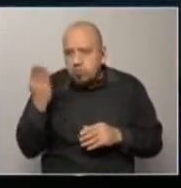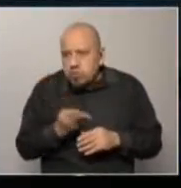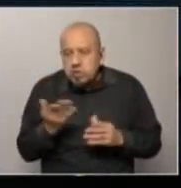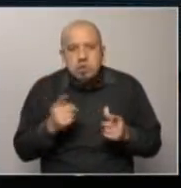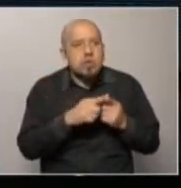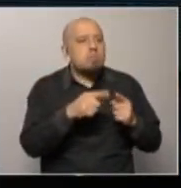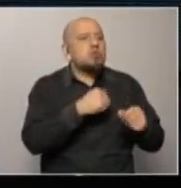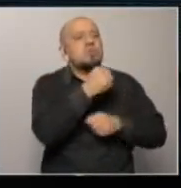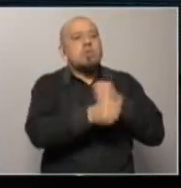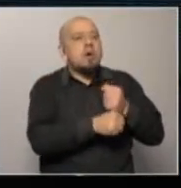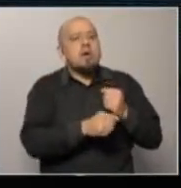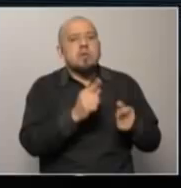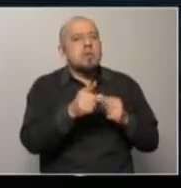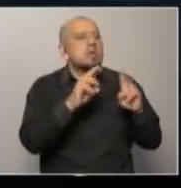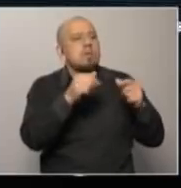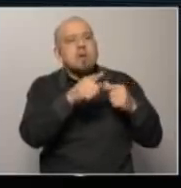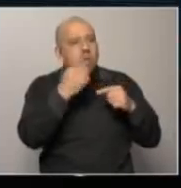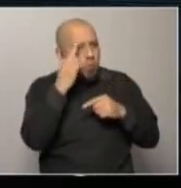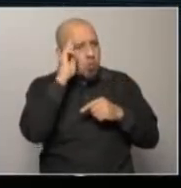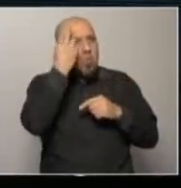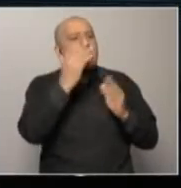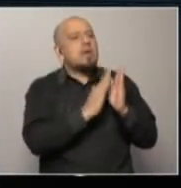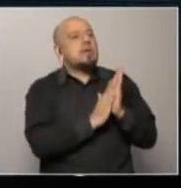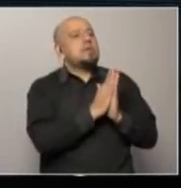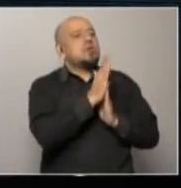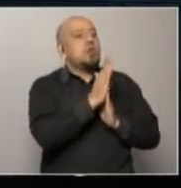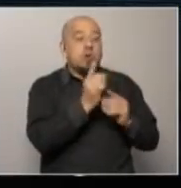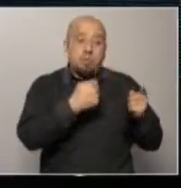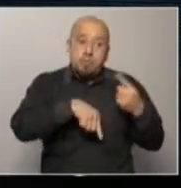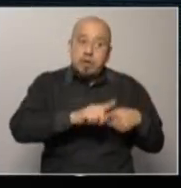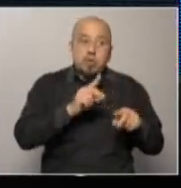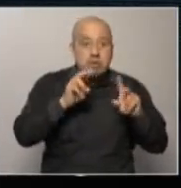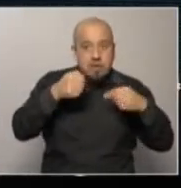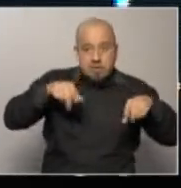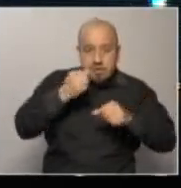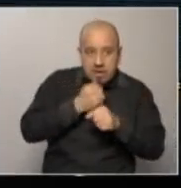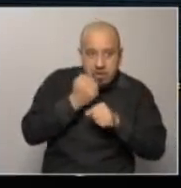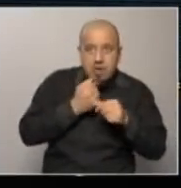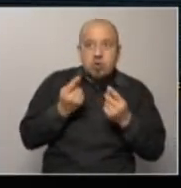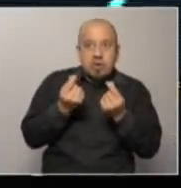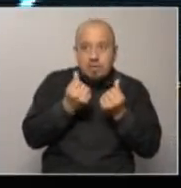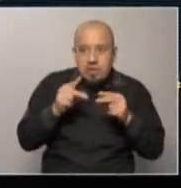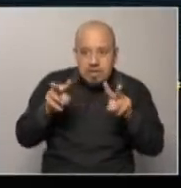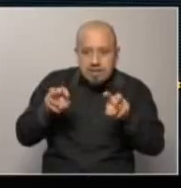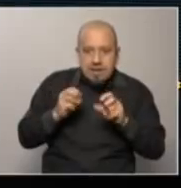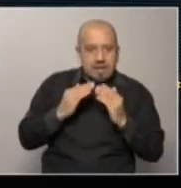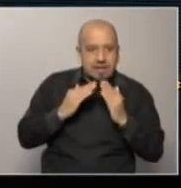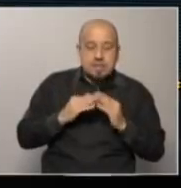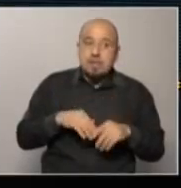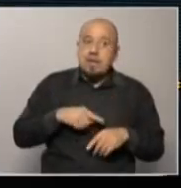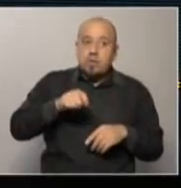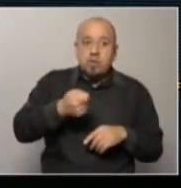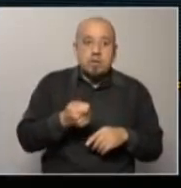el año que viene va a ser las proyecciones el Uruguay creció pero en términos de desempleo de ingreso de los hogares y de ajuste